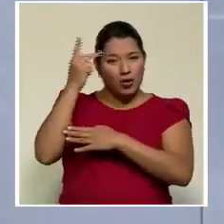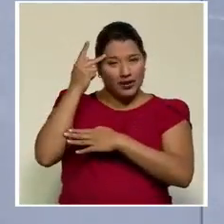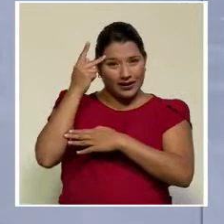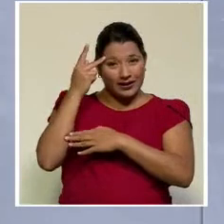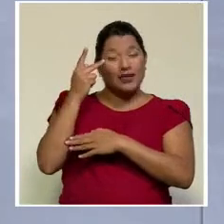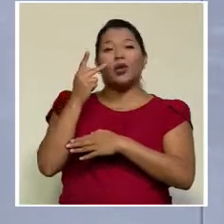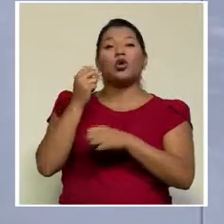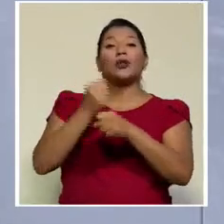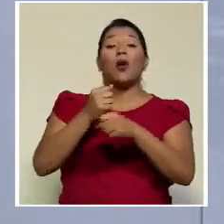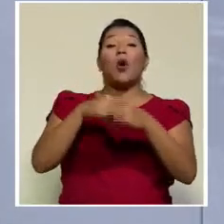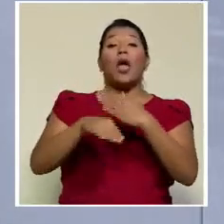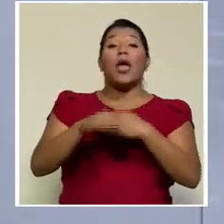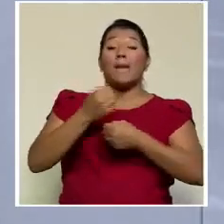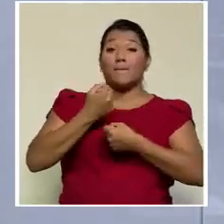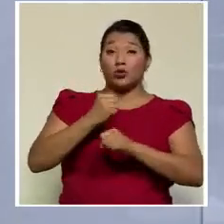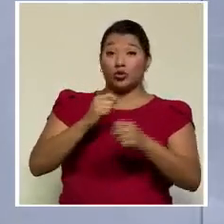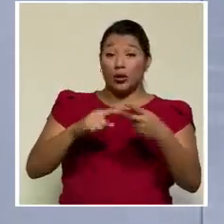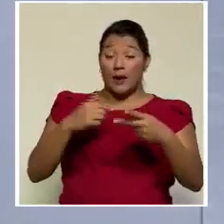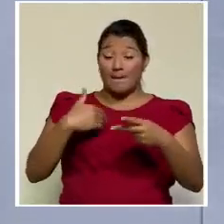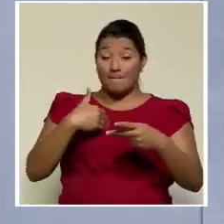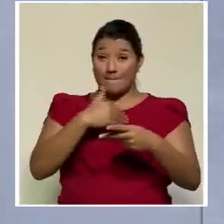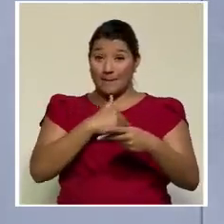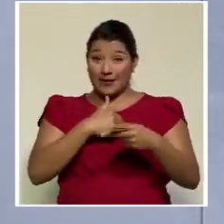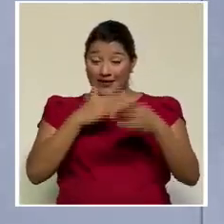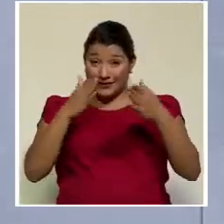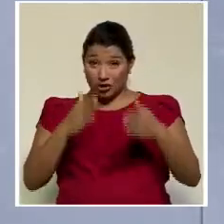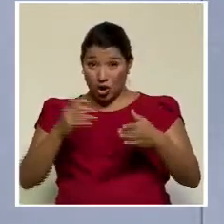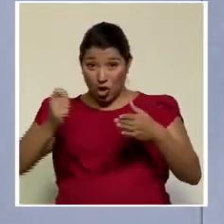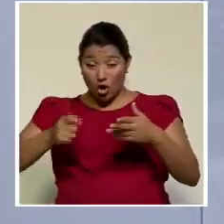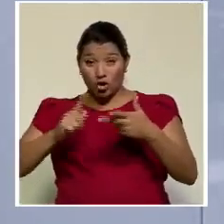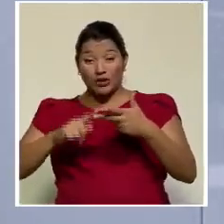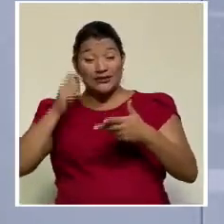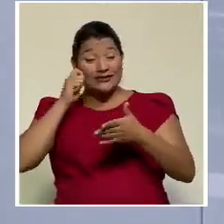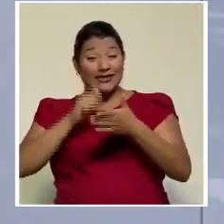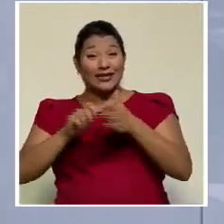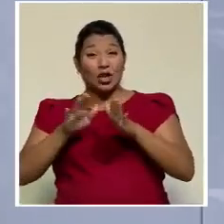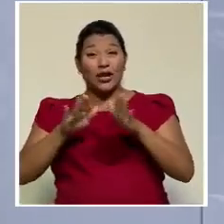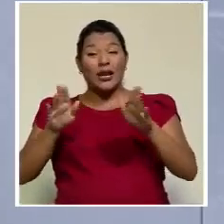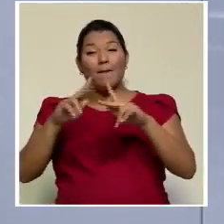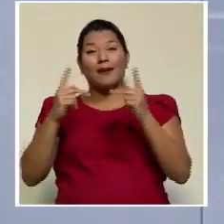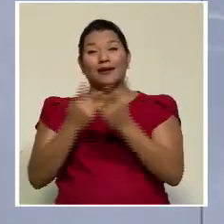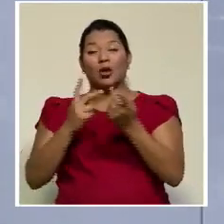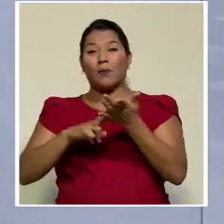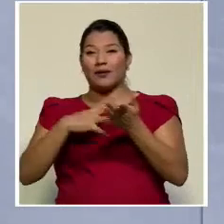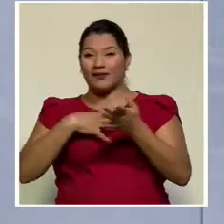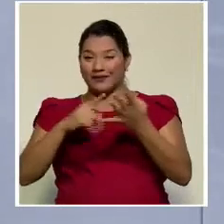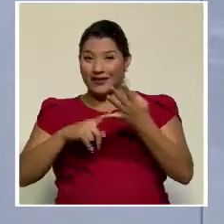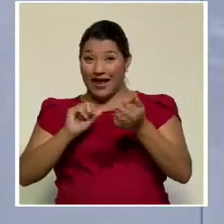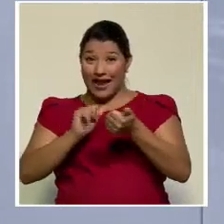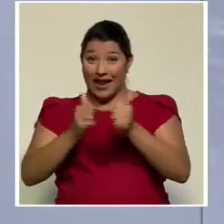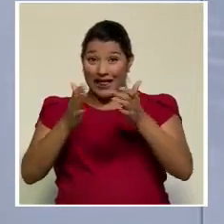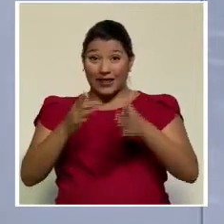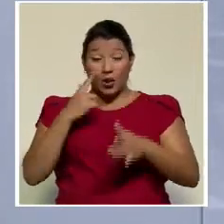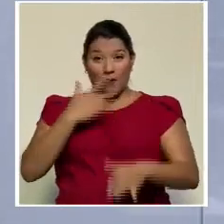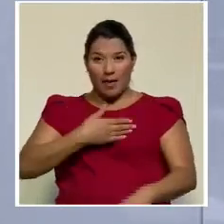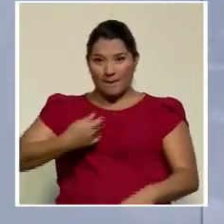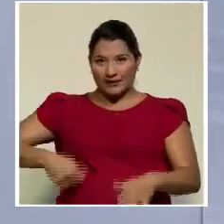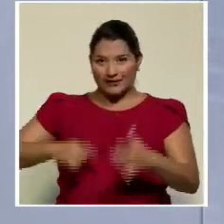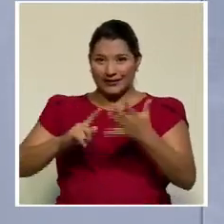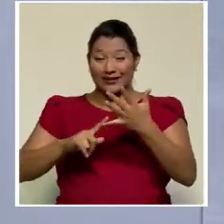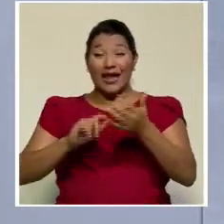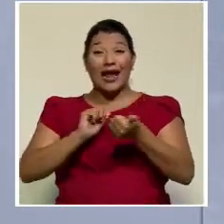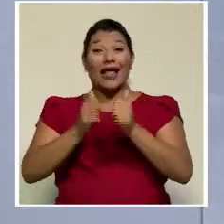Ejecutivo municipal. Ministro de Transportes. Secretario general del Partido de Liberación Nacional. Candidato a presidente y